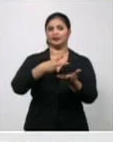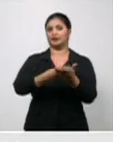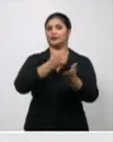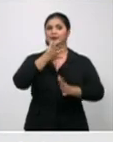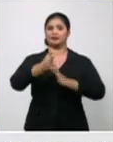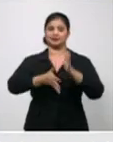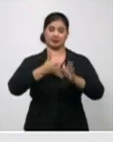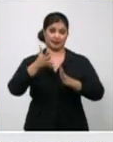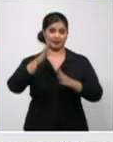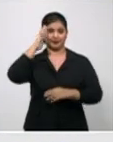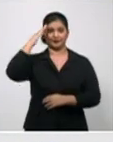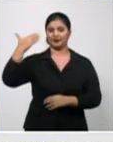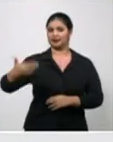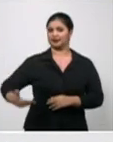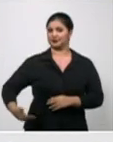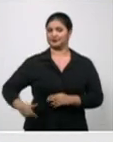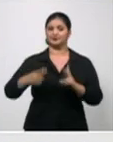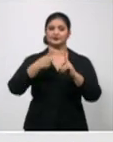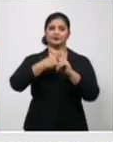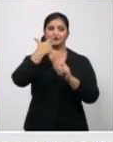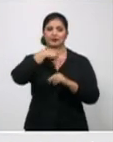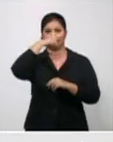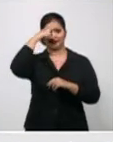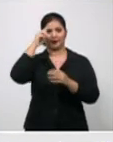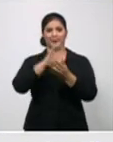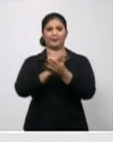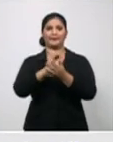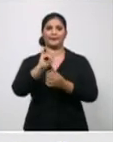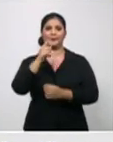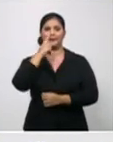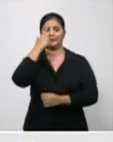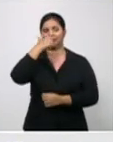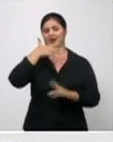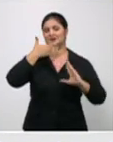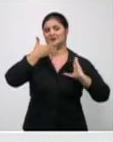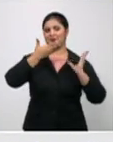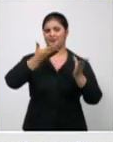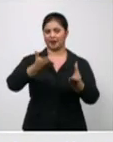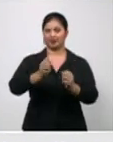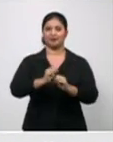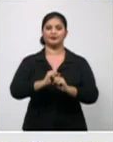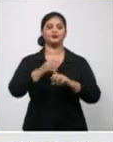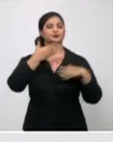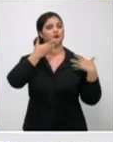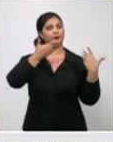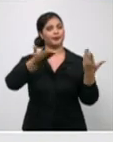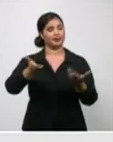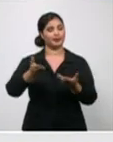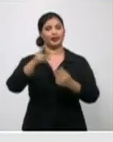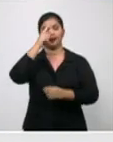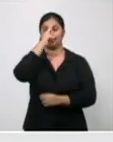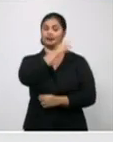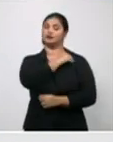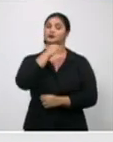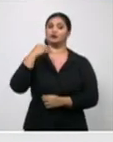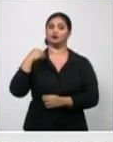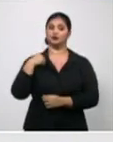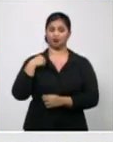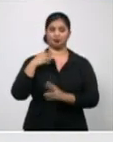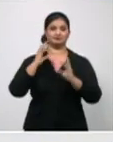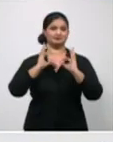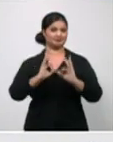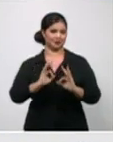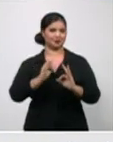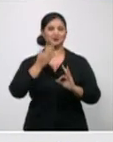Yasmina Rami, bienvenida, y le doy la bienvenida, como cada mañana ya, al doctor Francisco Durán García, director nacional de epidemiología